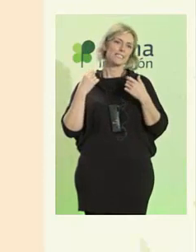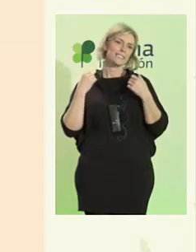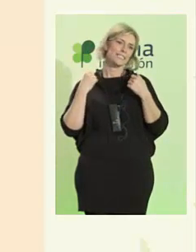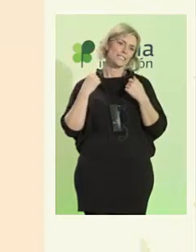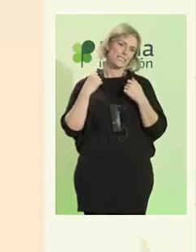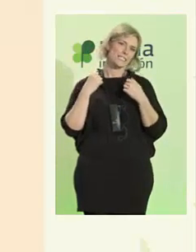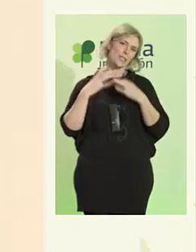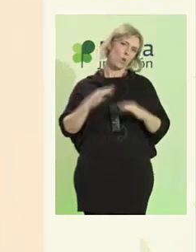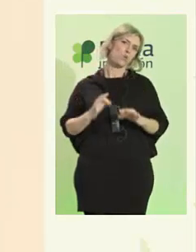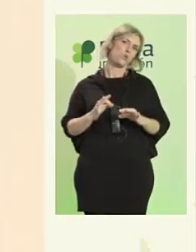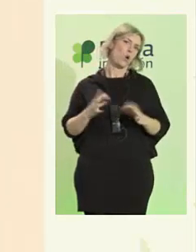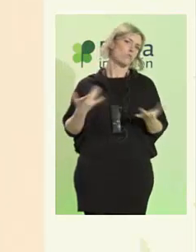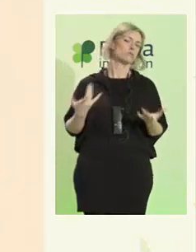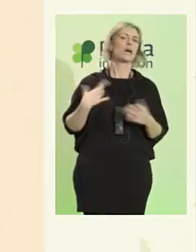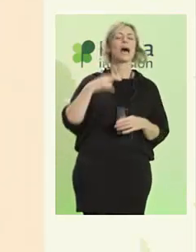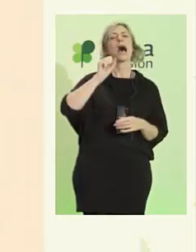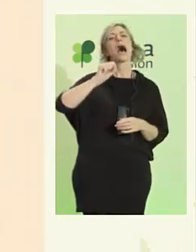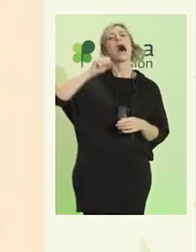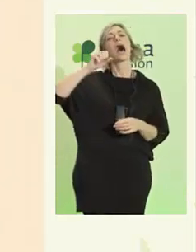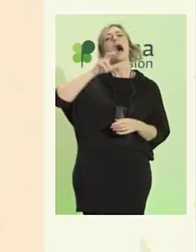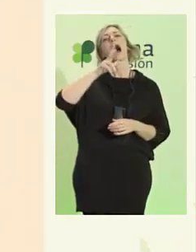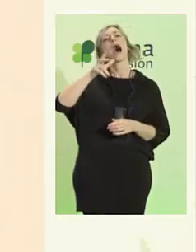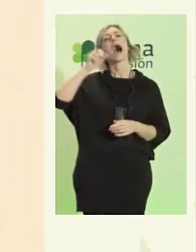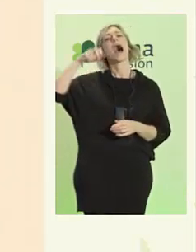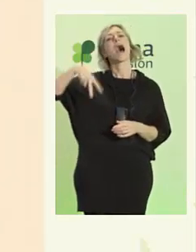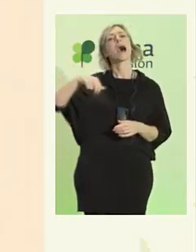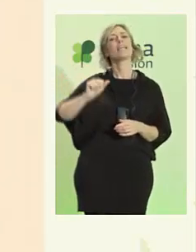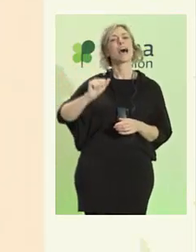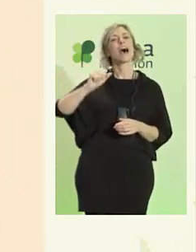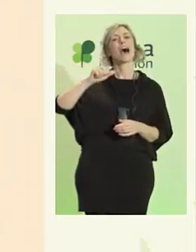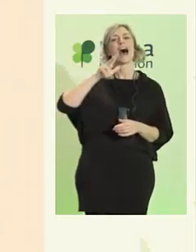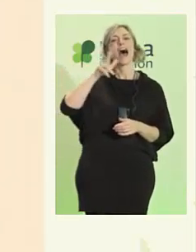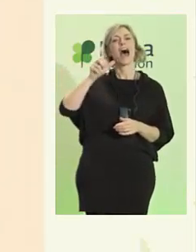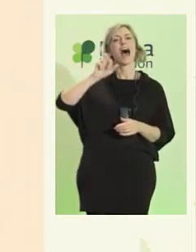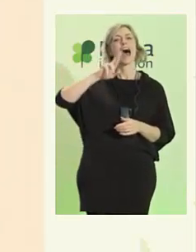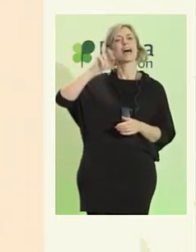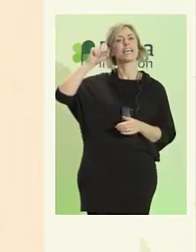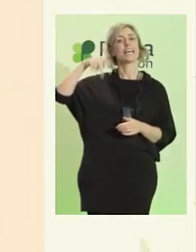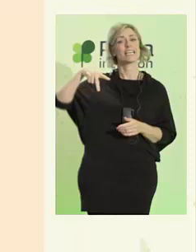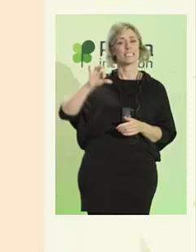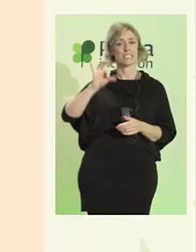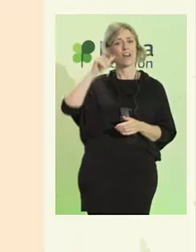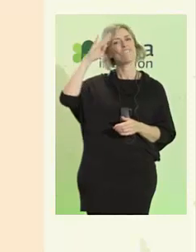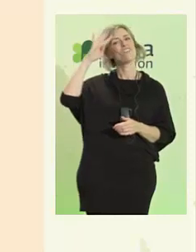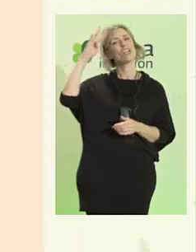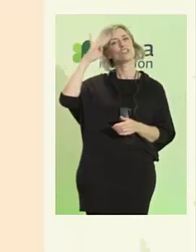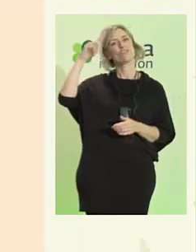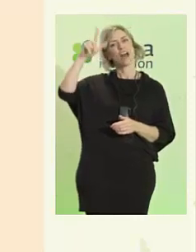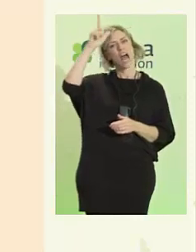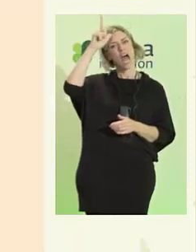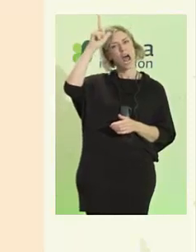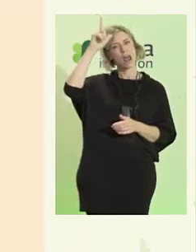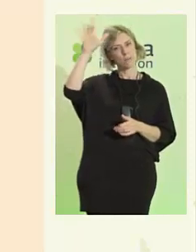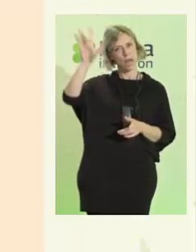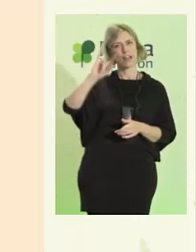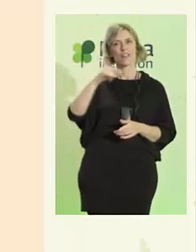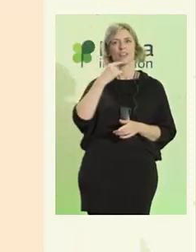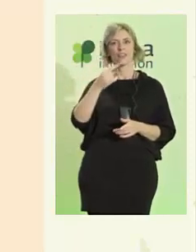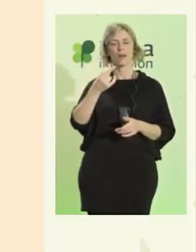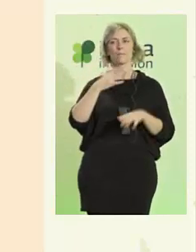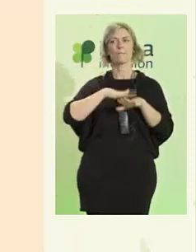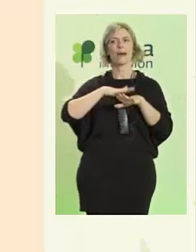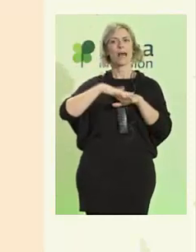Hannah Arendt, la magnífica filósofa alemana, dijo que todos, para ser ciudadanos, tenemos que salir.